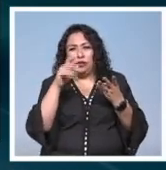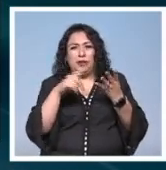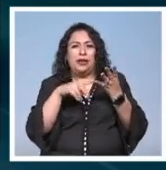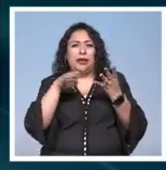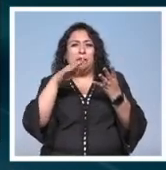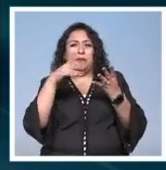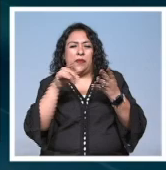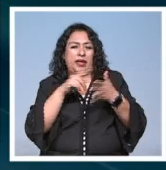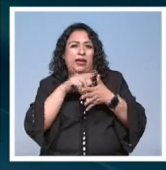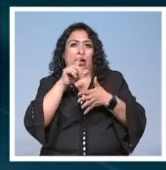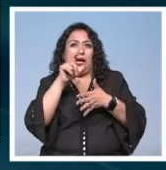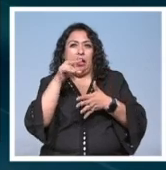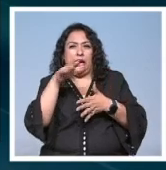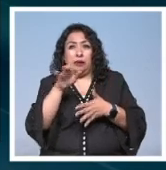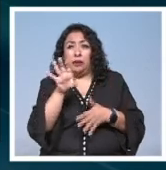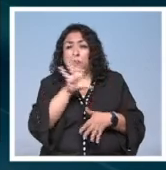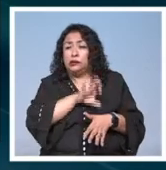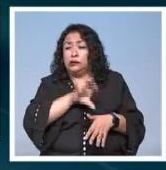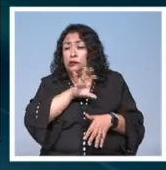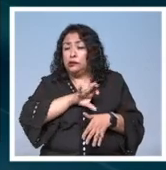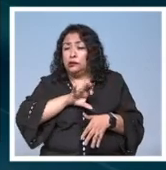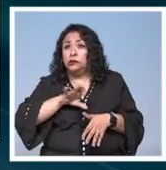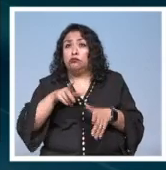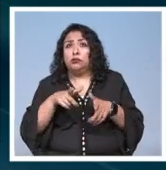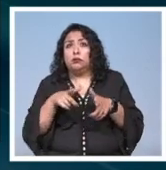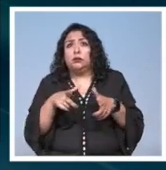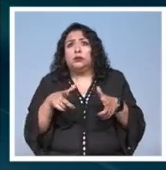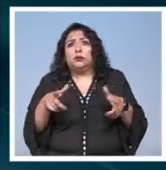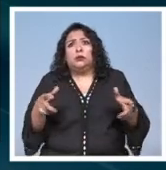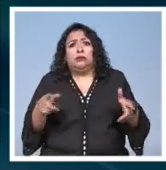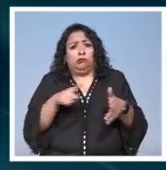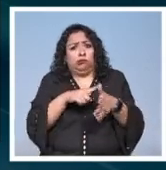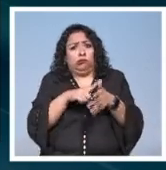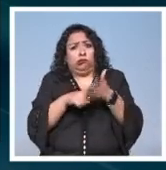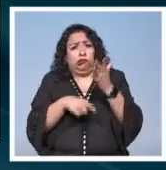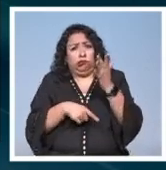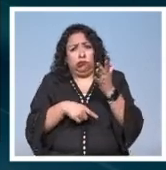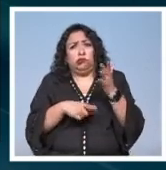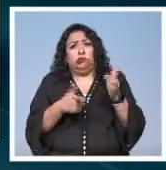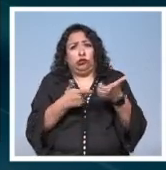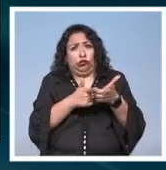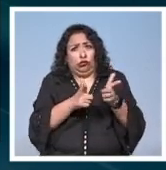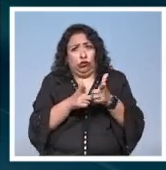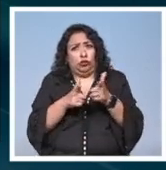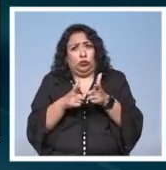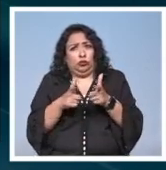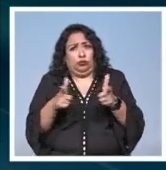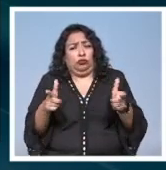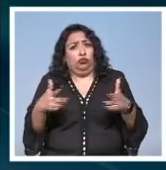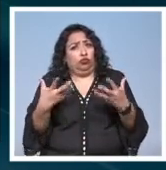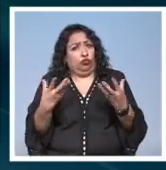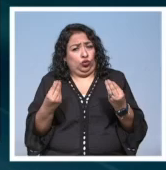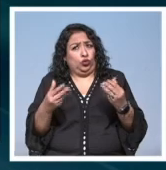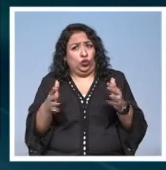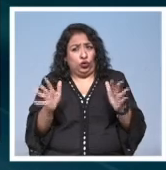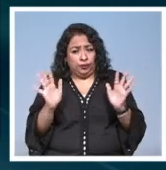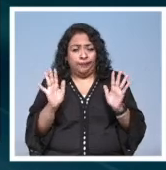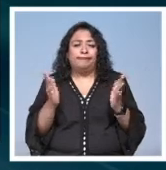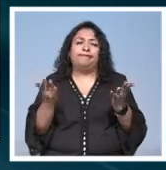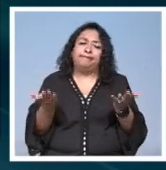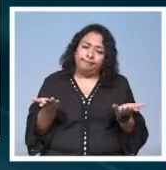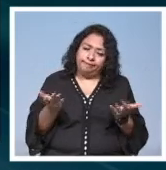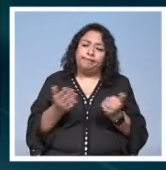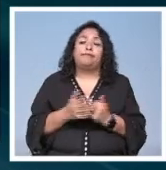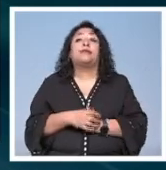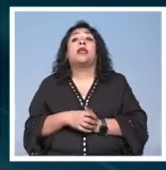por el anime y que habían crecido mucho todos estos colectivos estas comunidades entonces